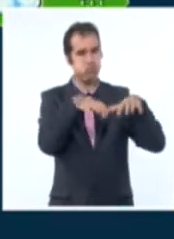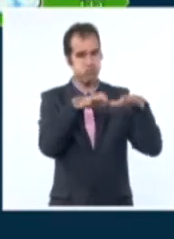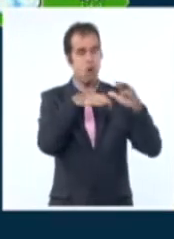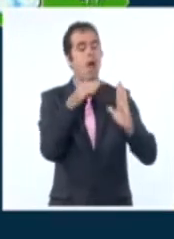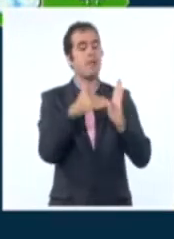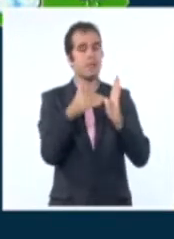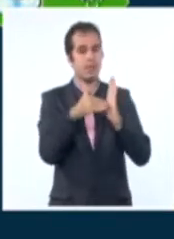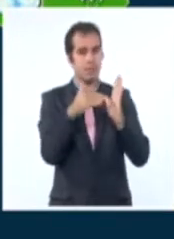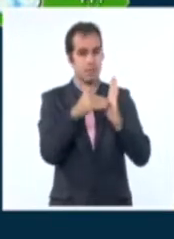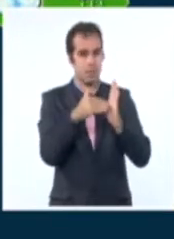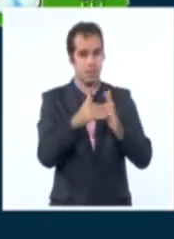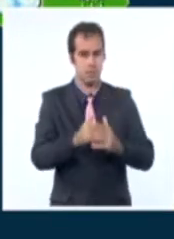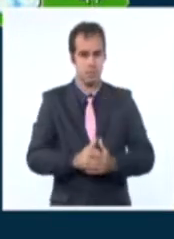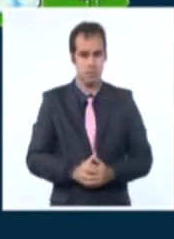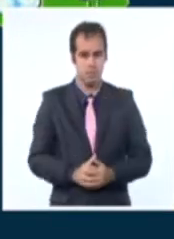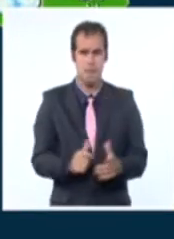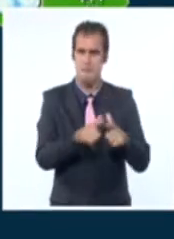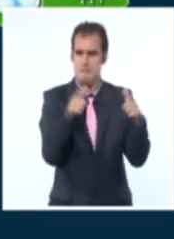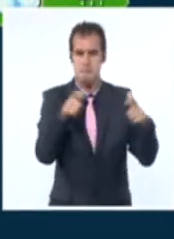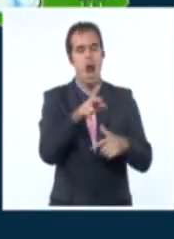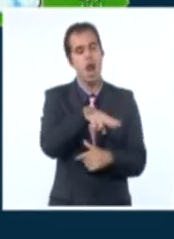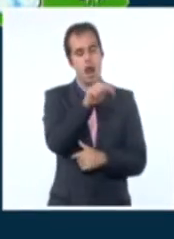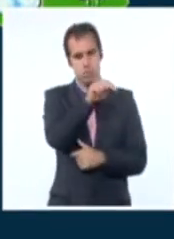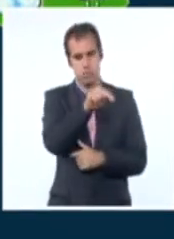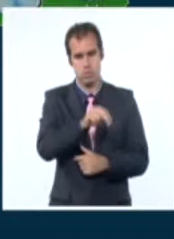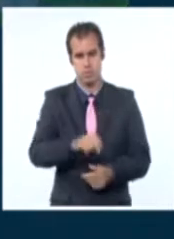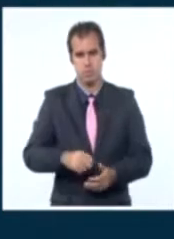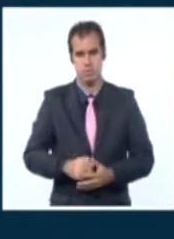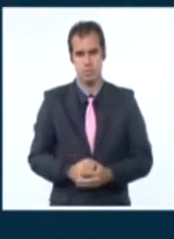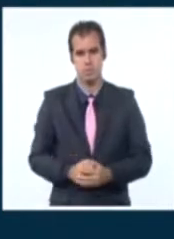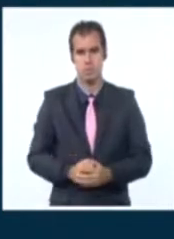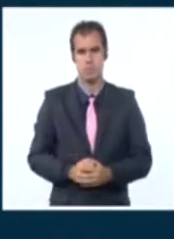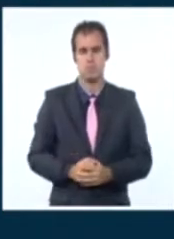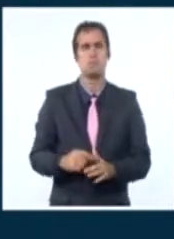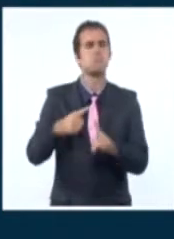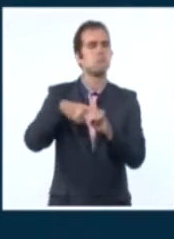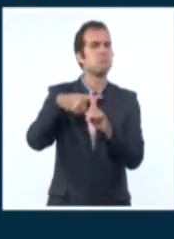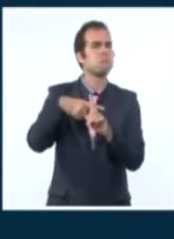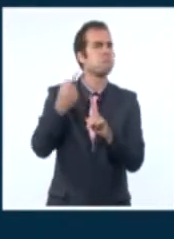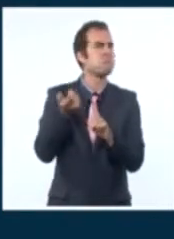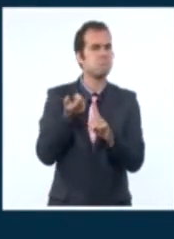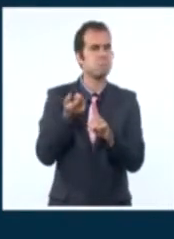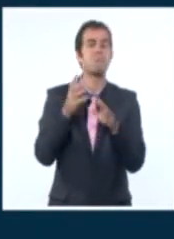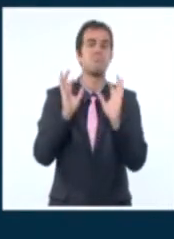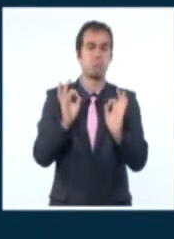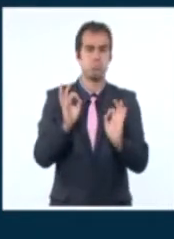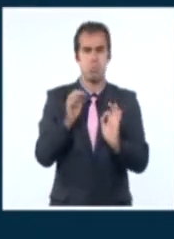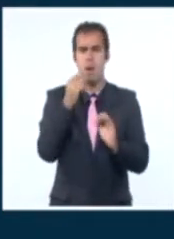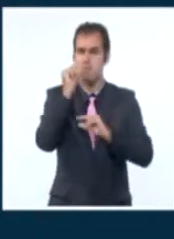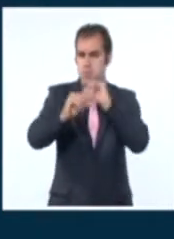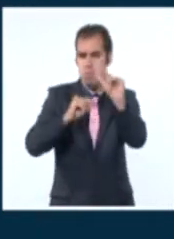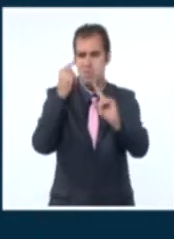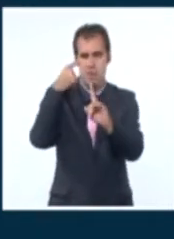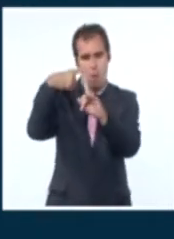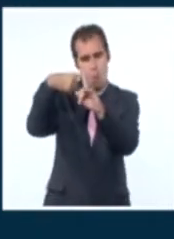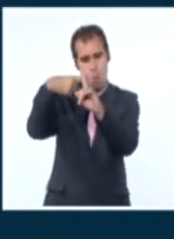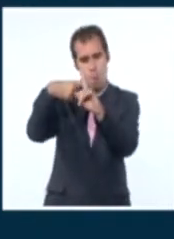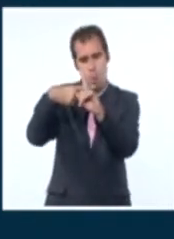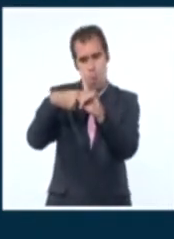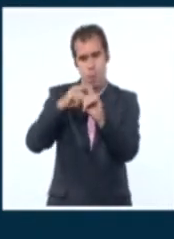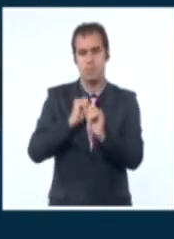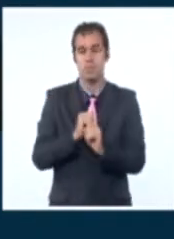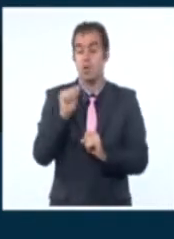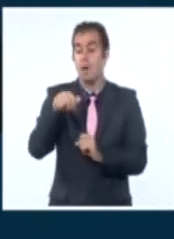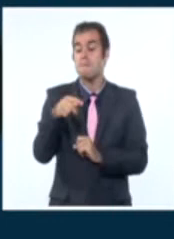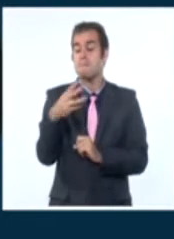pueden ser más numerosas en zonas de la costa norte de la región oriental. Las temperaturas, bueno, también van a ir descendiendo. Los valores mínimos ya para esta madrugada, algo más